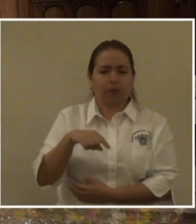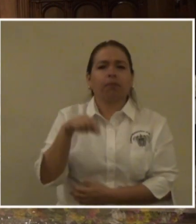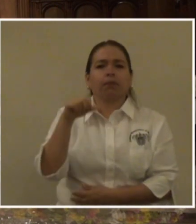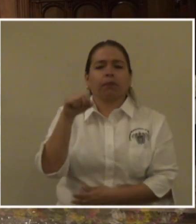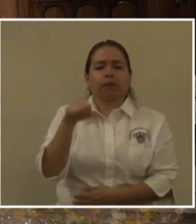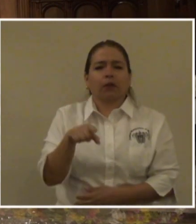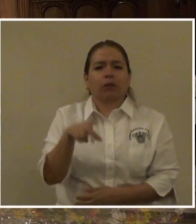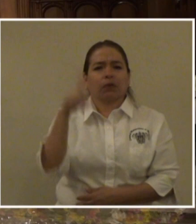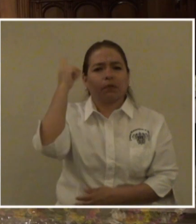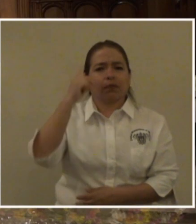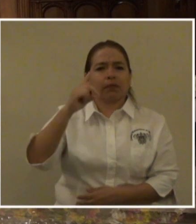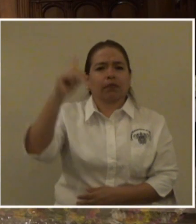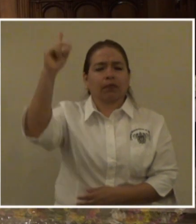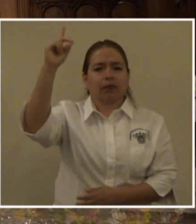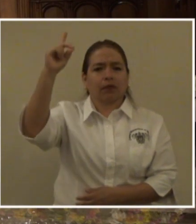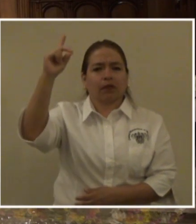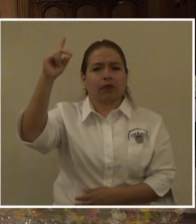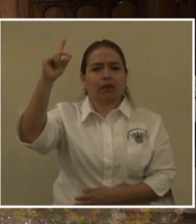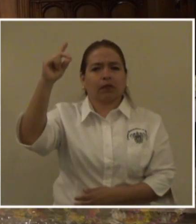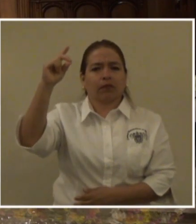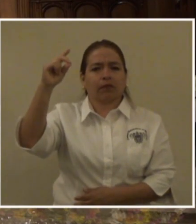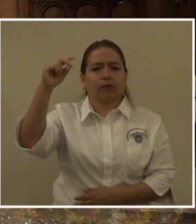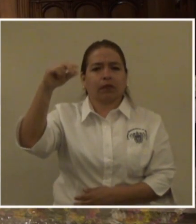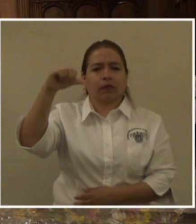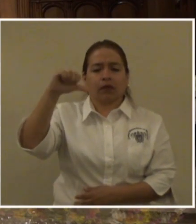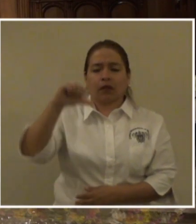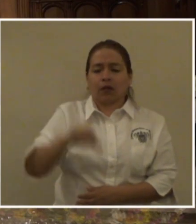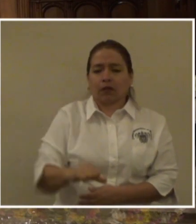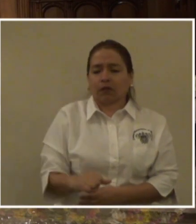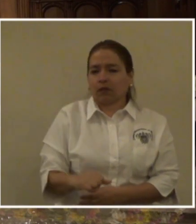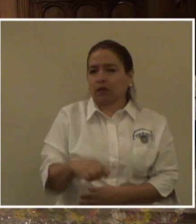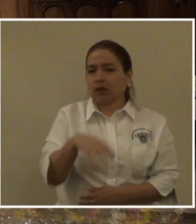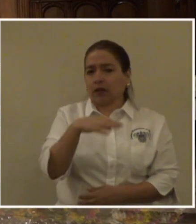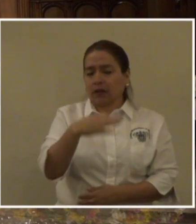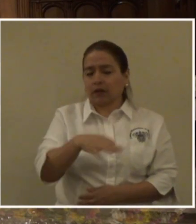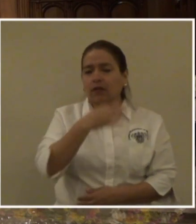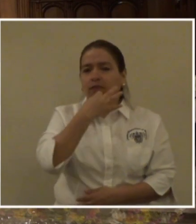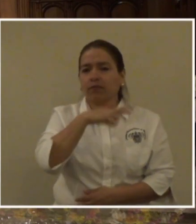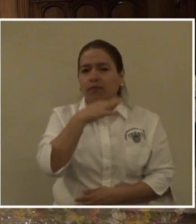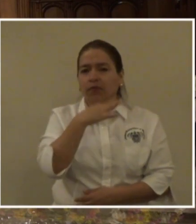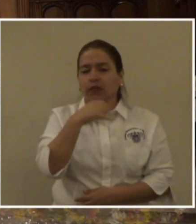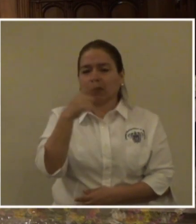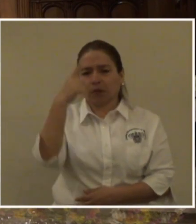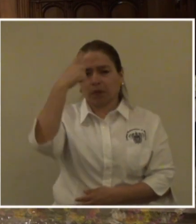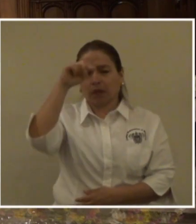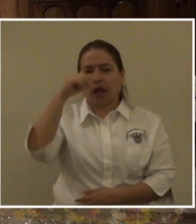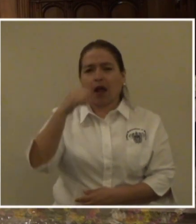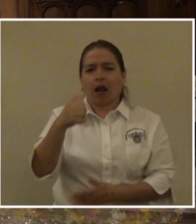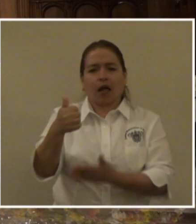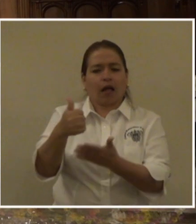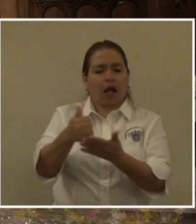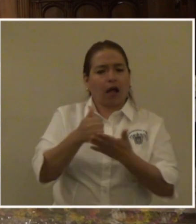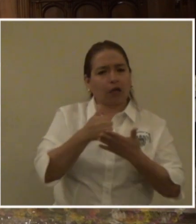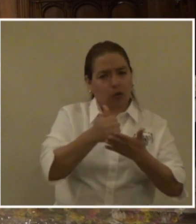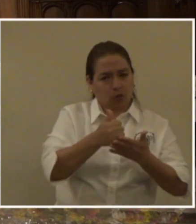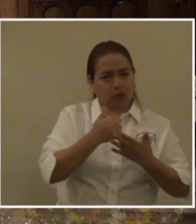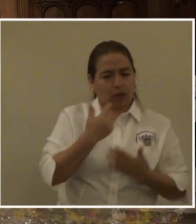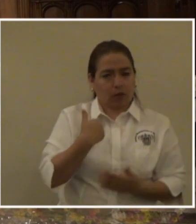también, toda esta celebración es para ayudarnos a esperar.